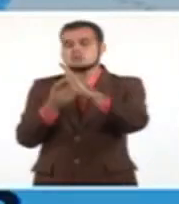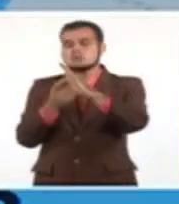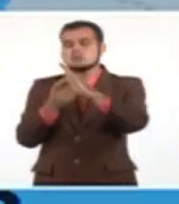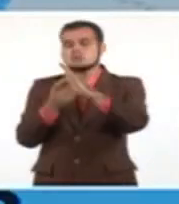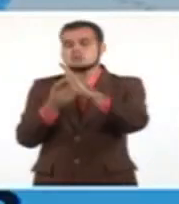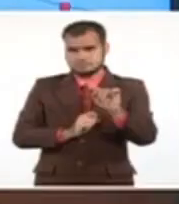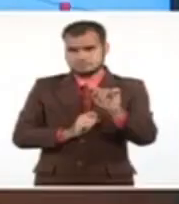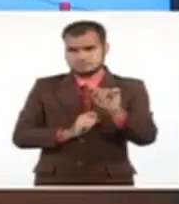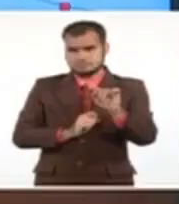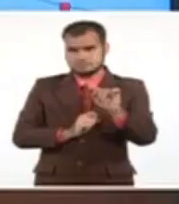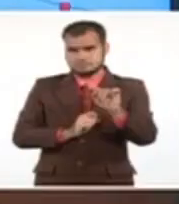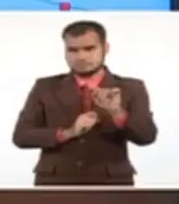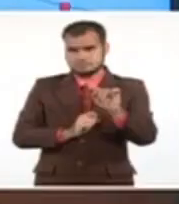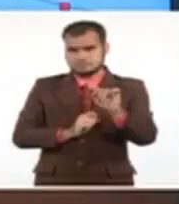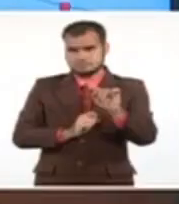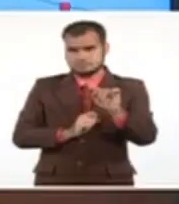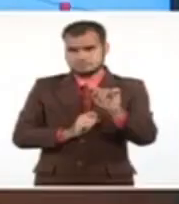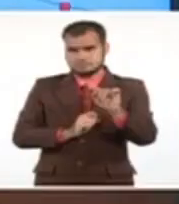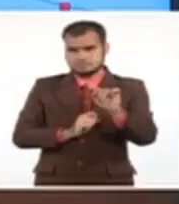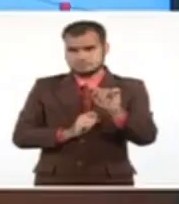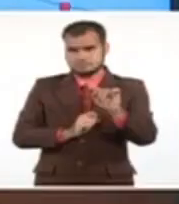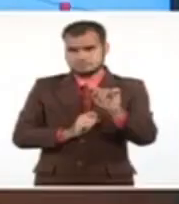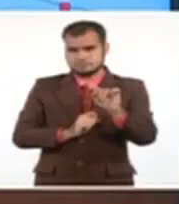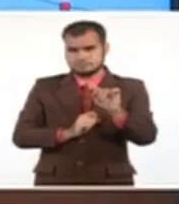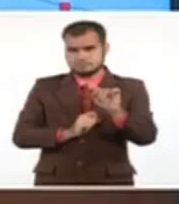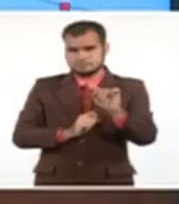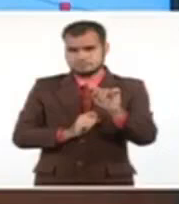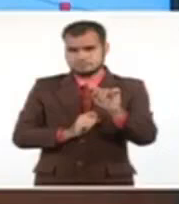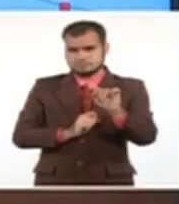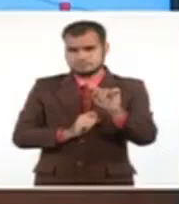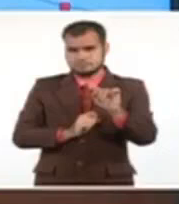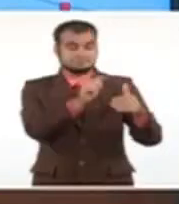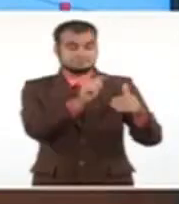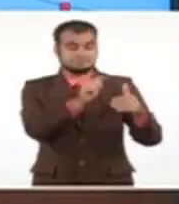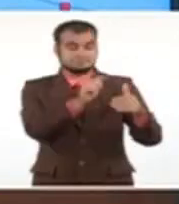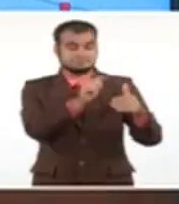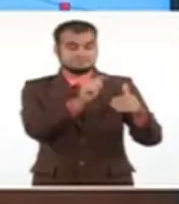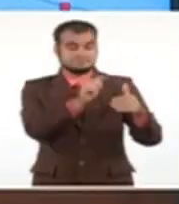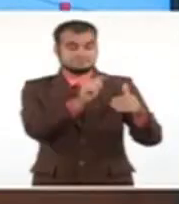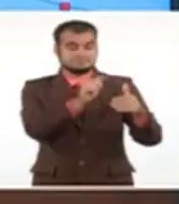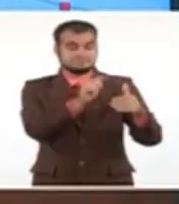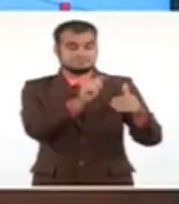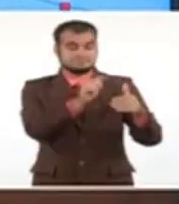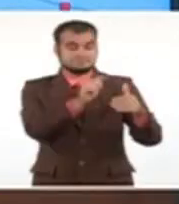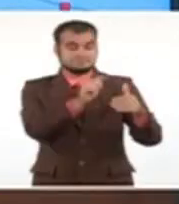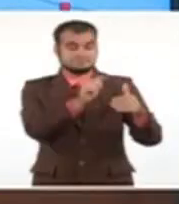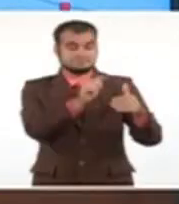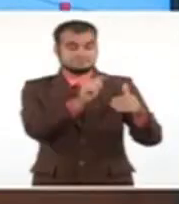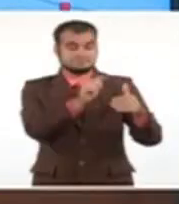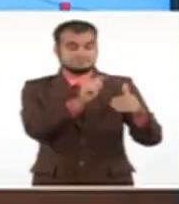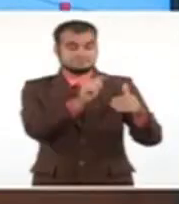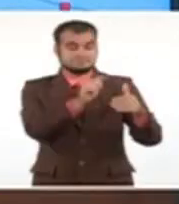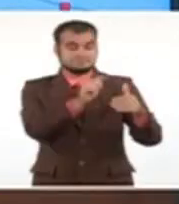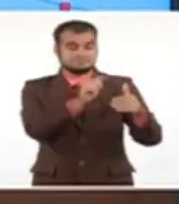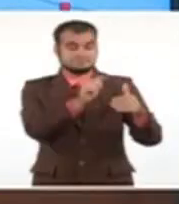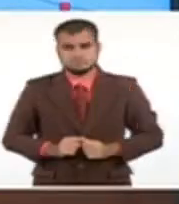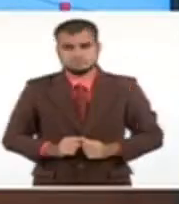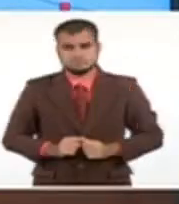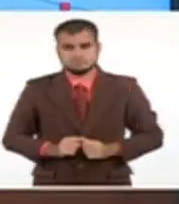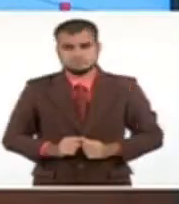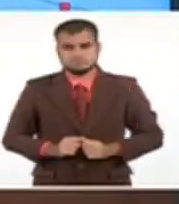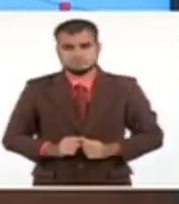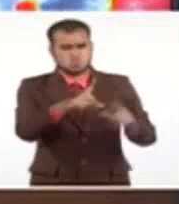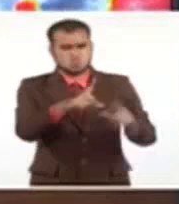Granma, en la provincia donde está Cabo Cruz, que es el punto más cercano que